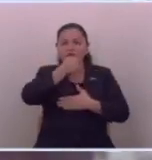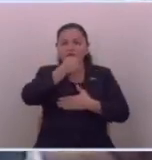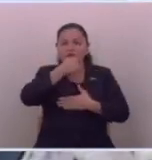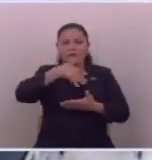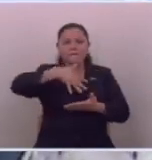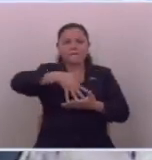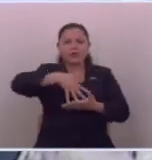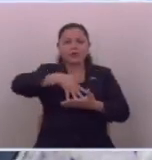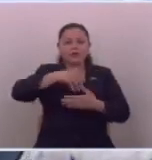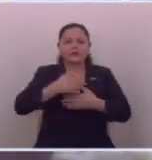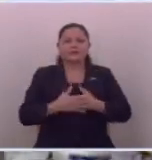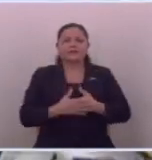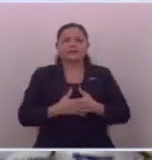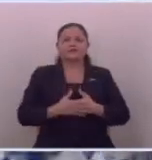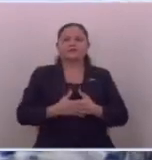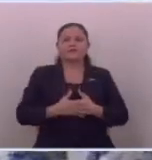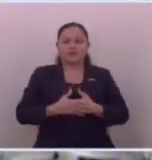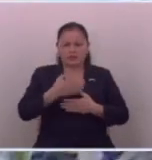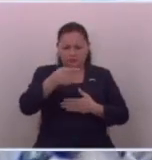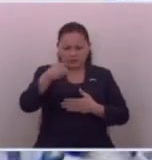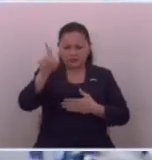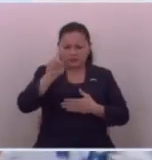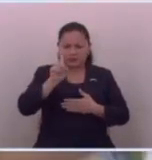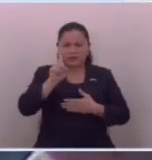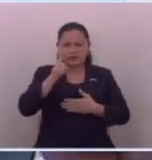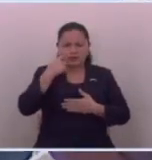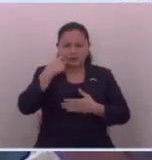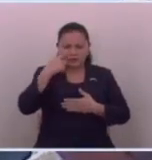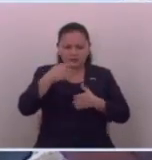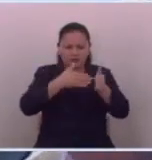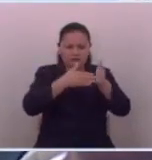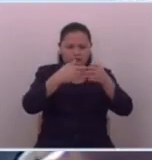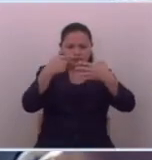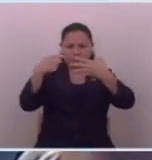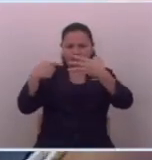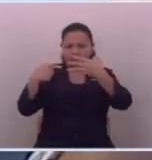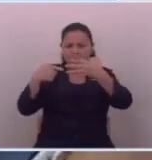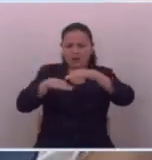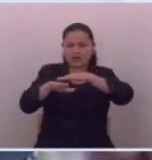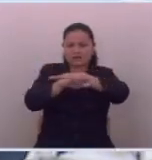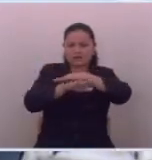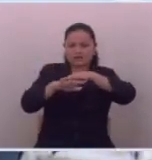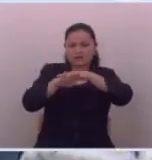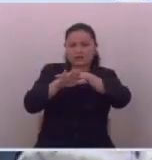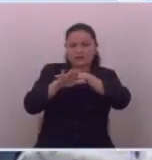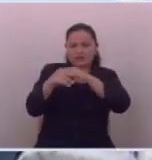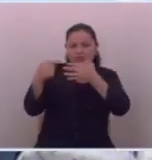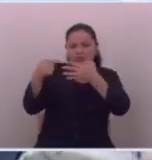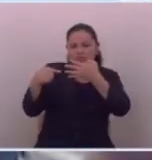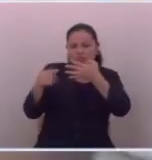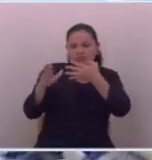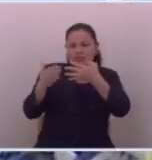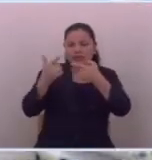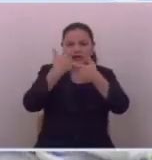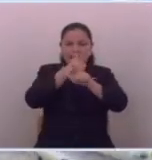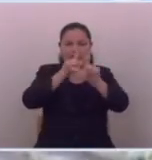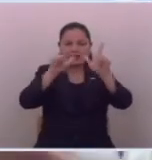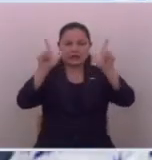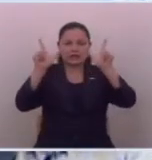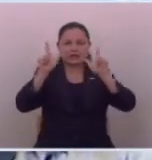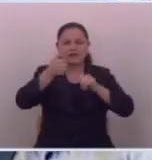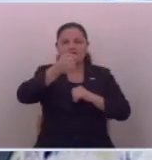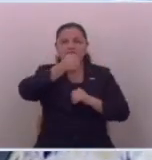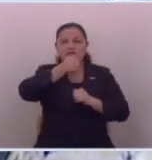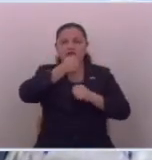pública vayan y lean los principios fundamentales de la libertad de